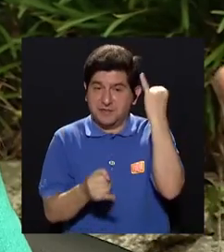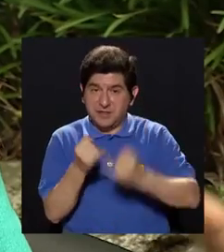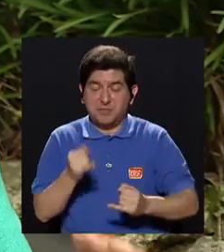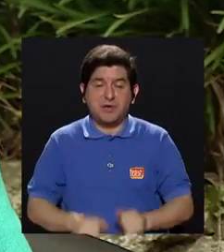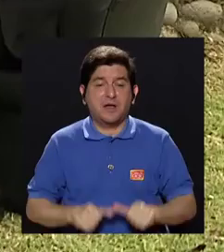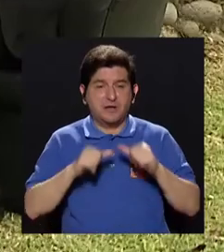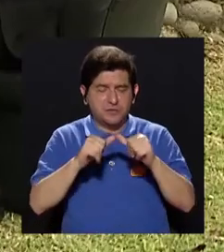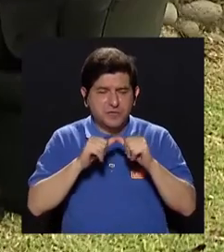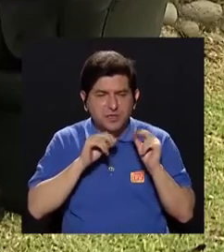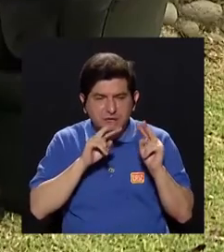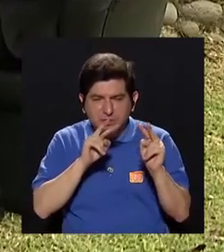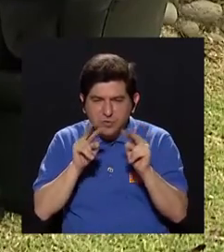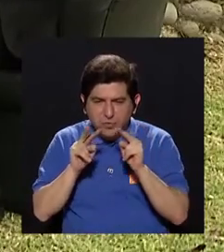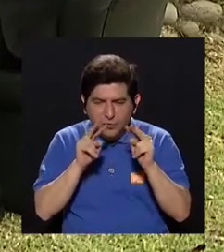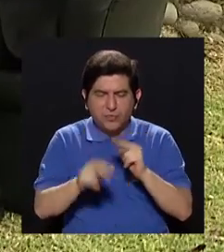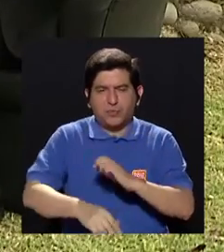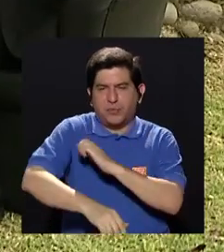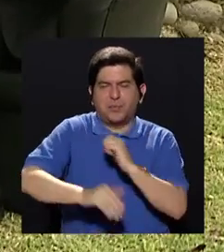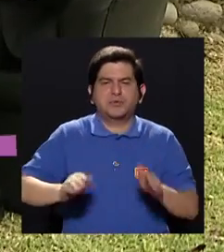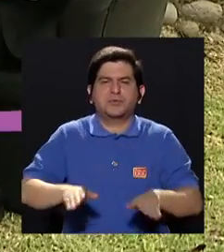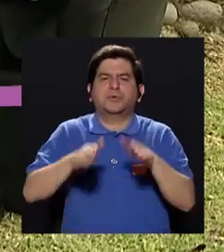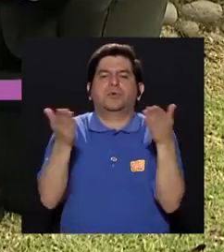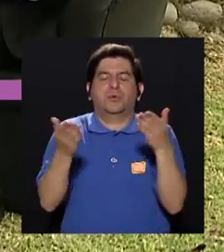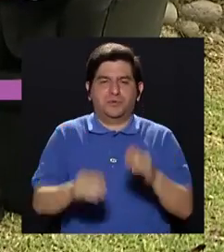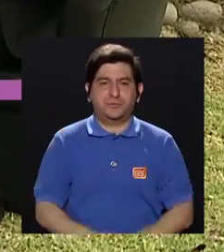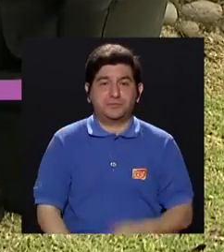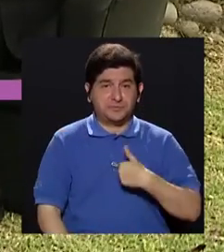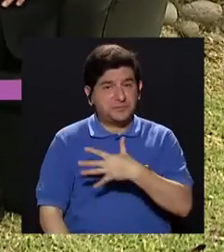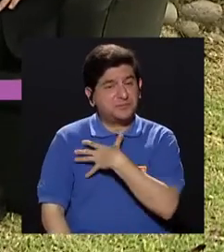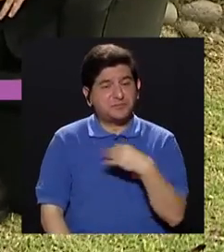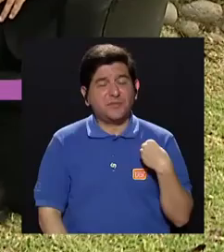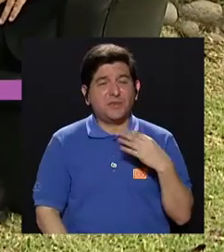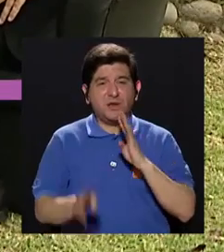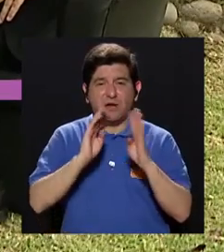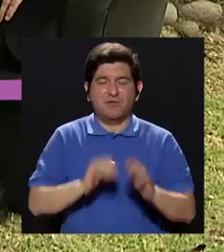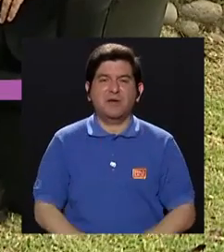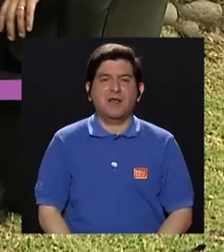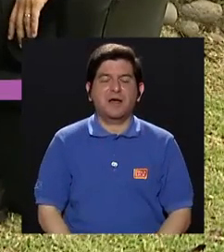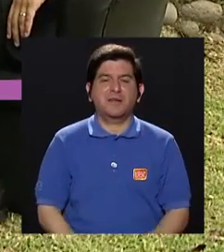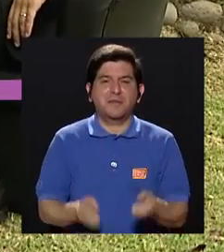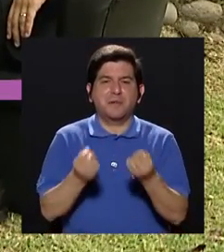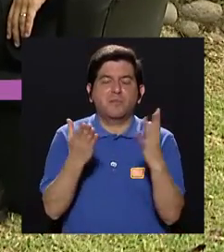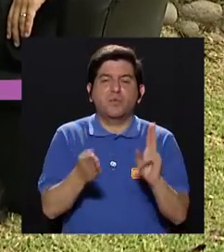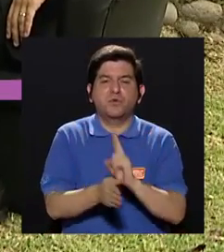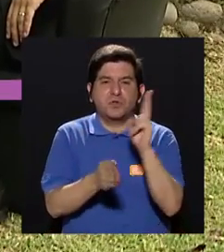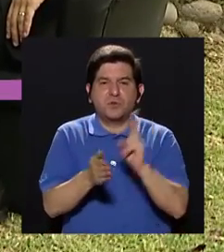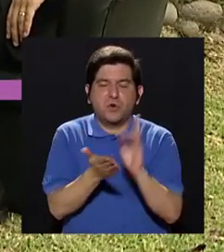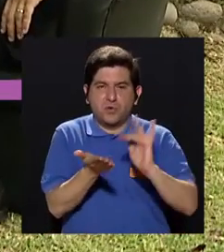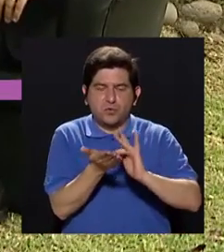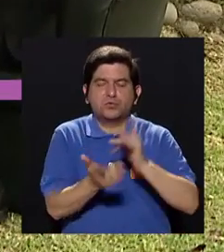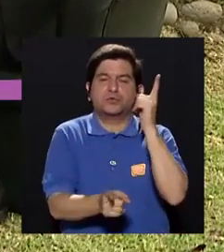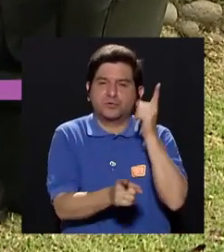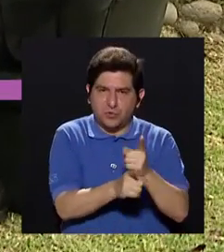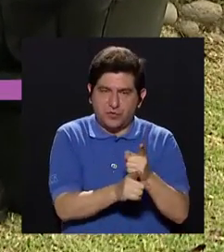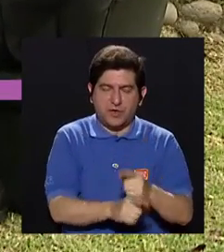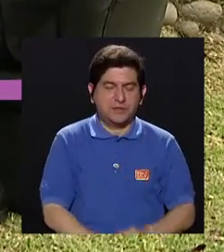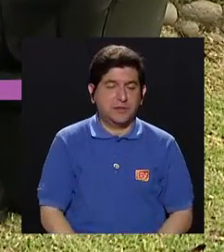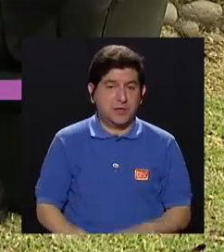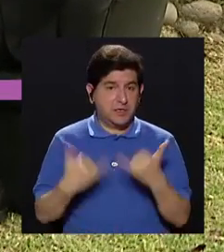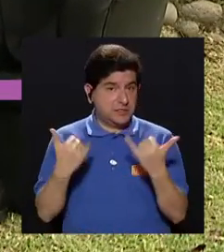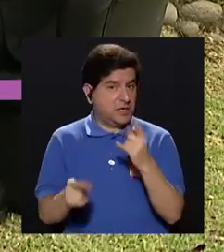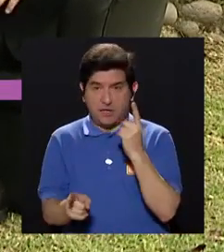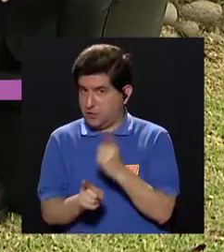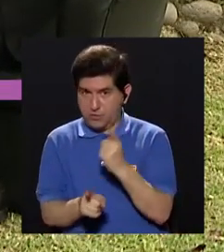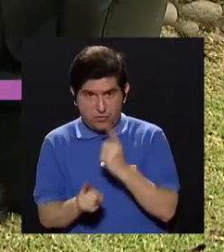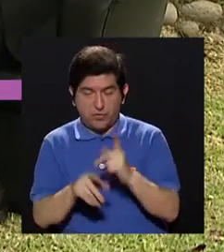ido al antigripal, seguimos monitorizando la presión para ver cómo está. Entonces, a mí me gusta más hablar de una polimedicación adecuada. ¿Cuándo es inadecuada?